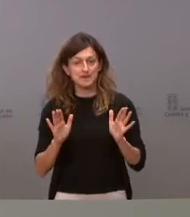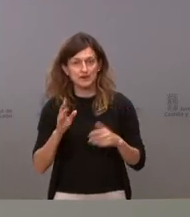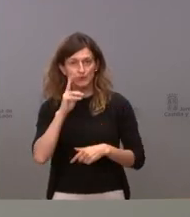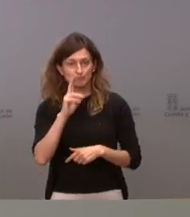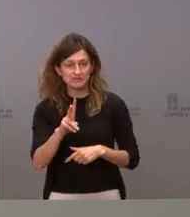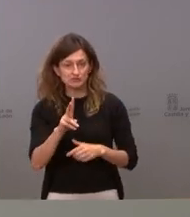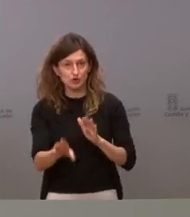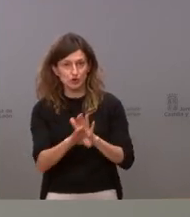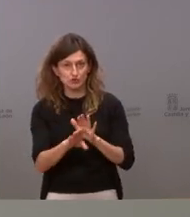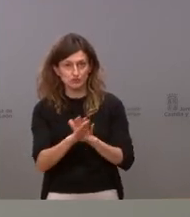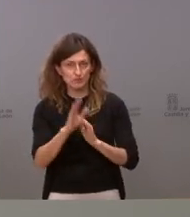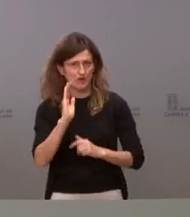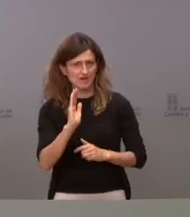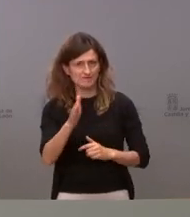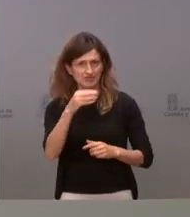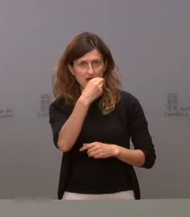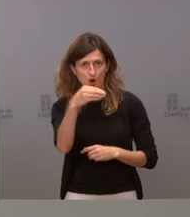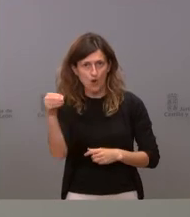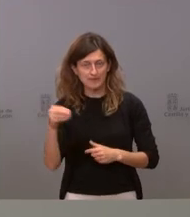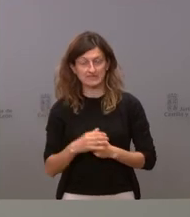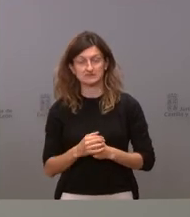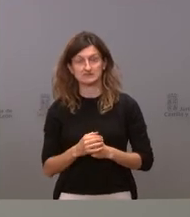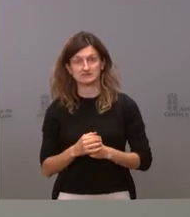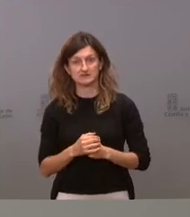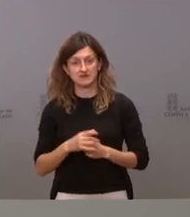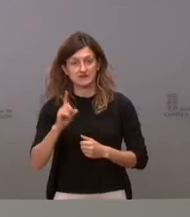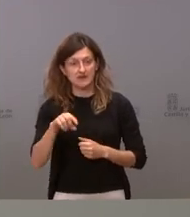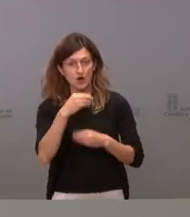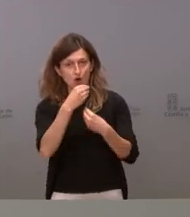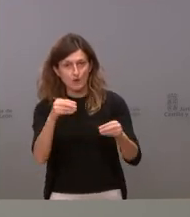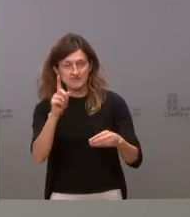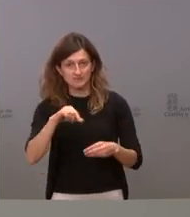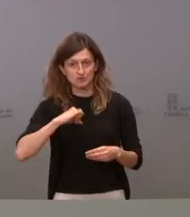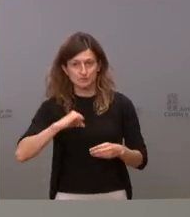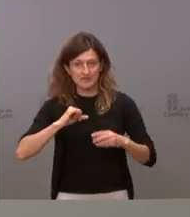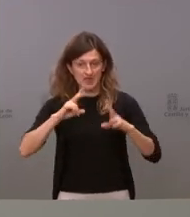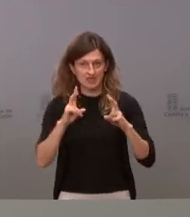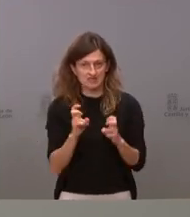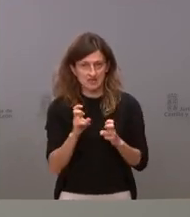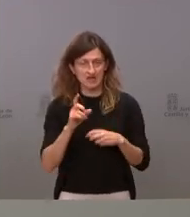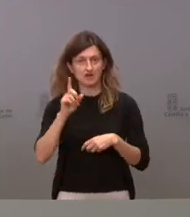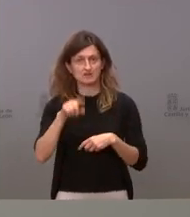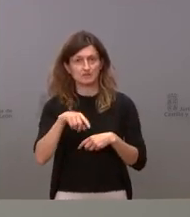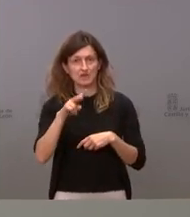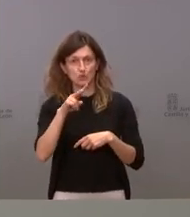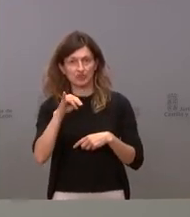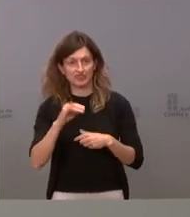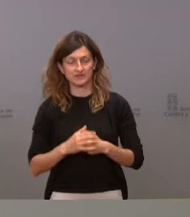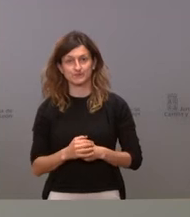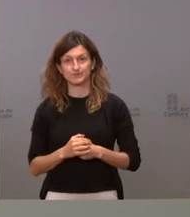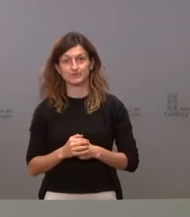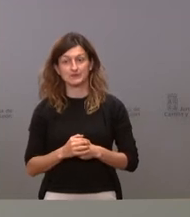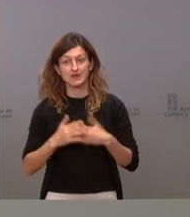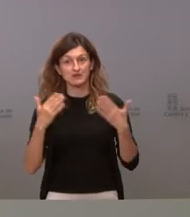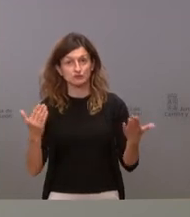visto, sigue afectando a los jóvenes y los jóvenes también pueden ingresar y los jóvenes pueden estar también en nuestras UCIs. Por lo tanto,